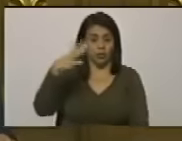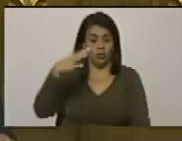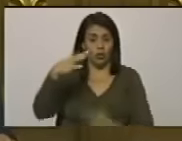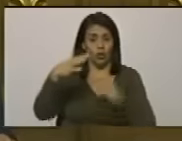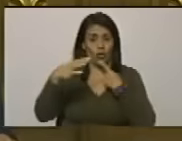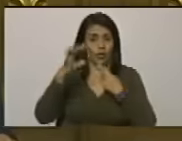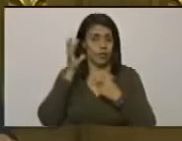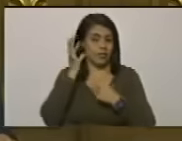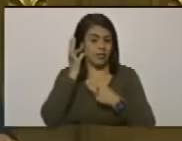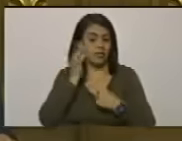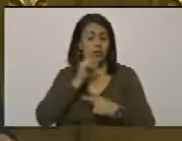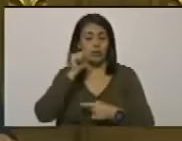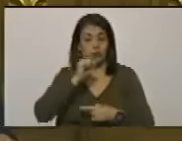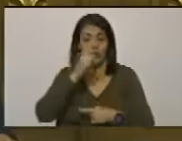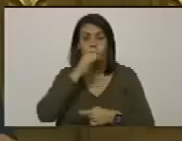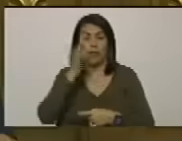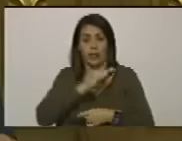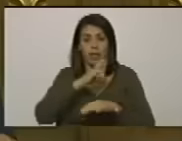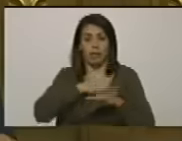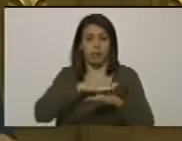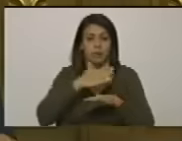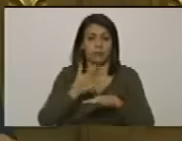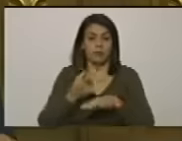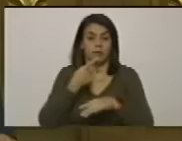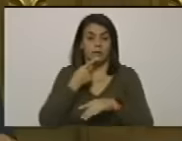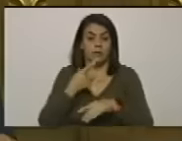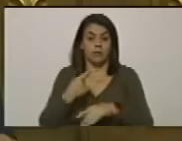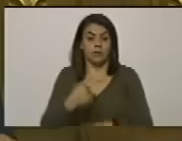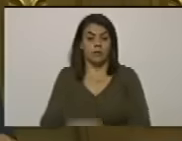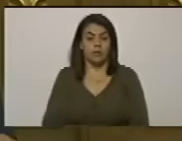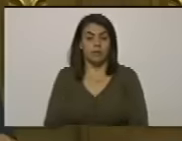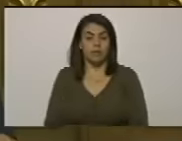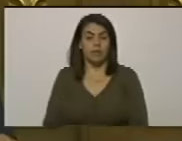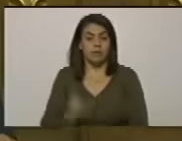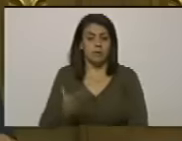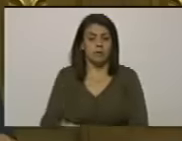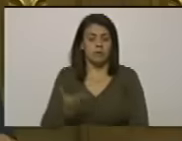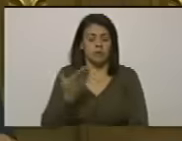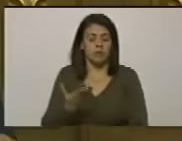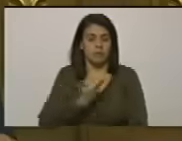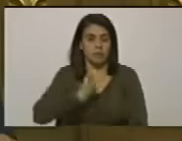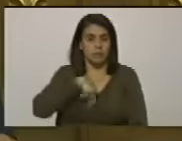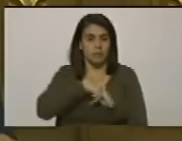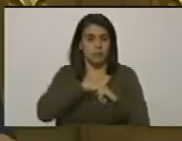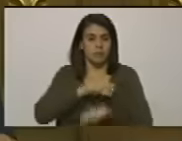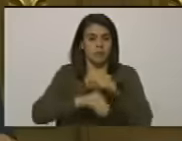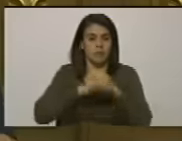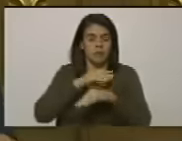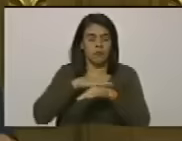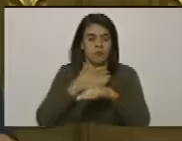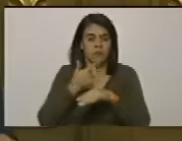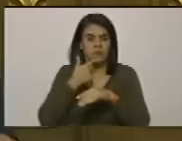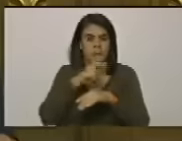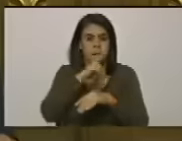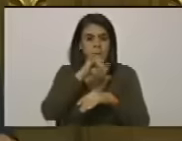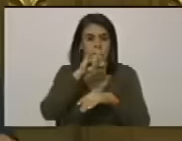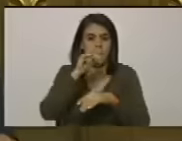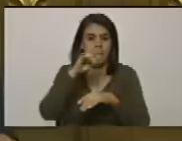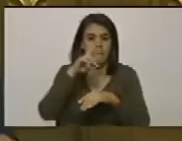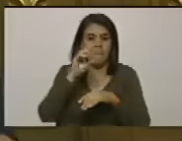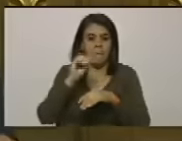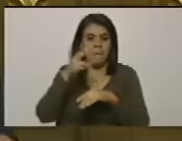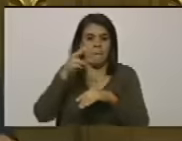así y digo esto porque es importante para nosotros de que Víctor Hugo